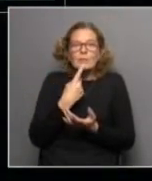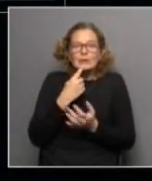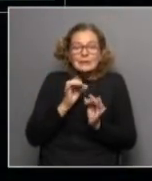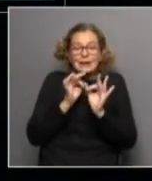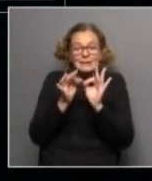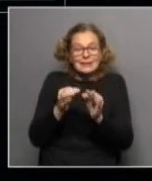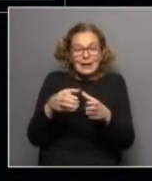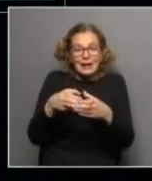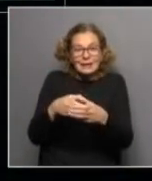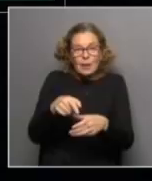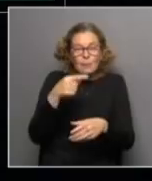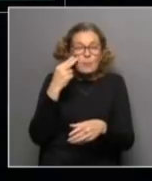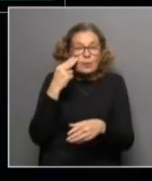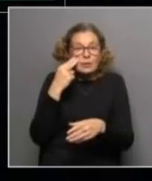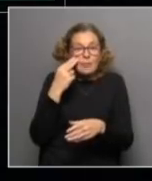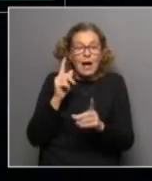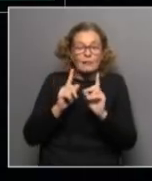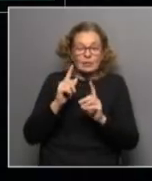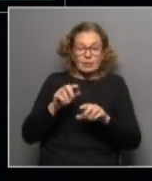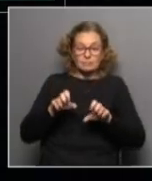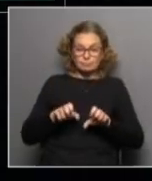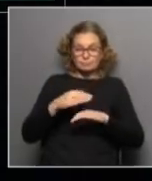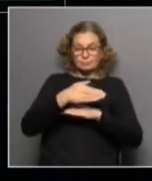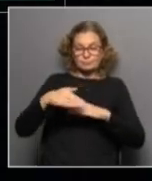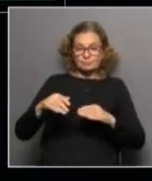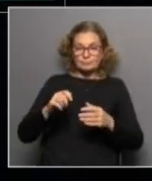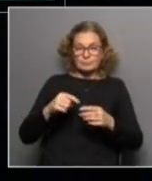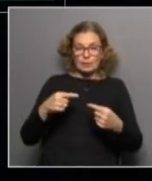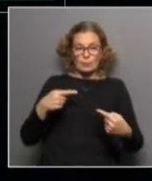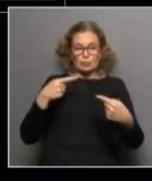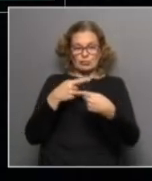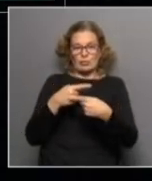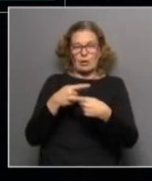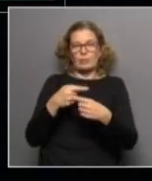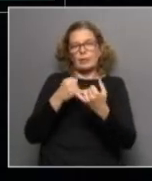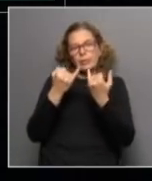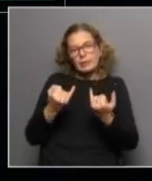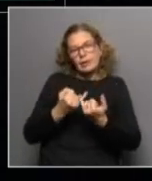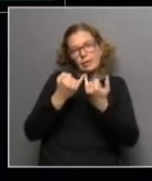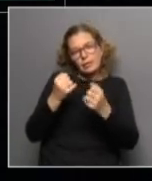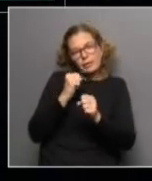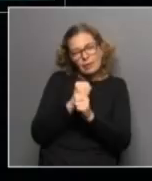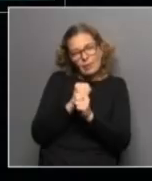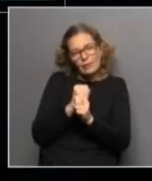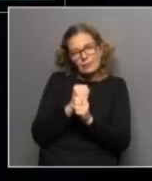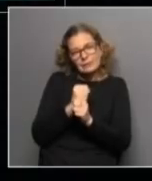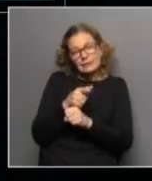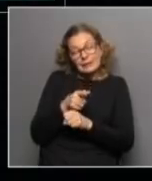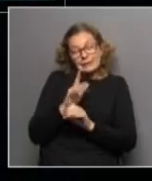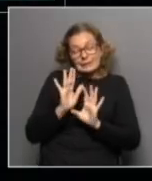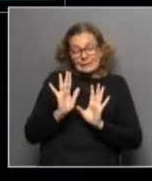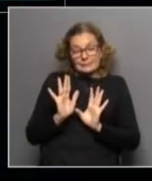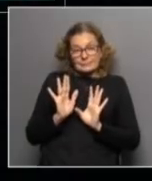territorio muchas veces cuando se hacen desde los escritorios chocan un poco con el trabajo del día a día bien ahí